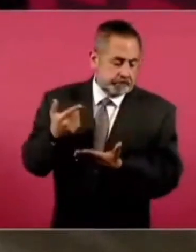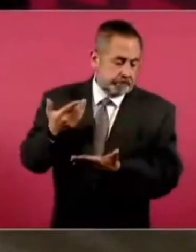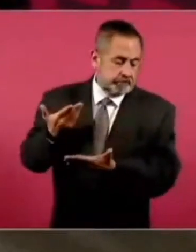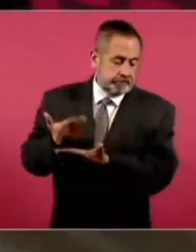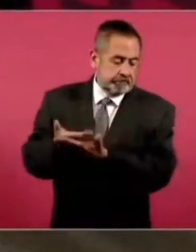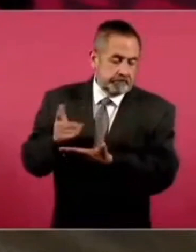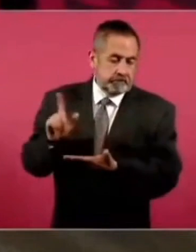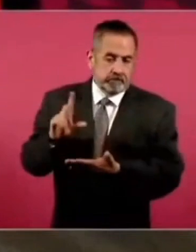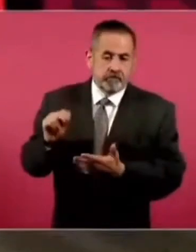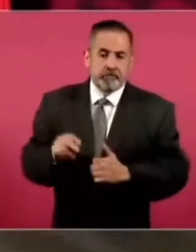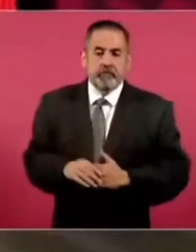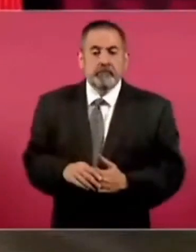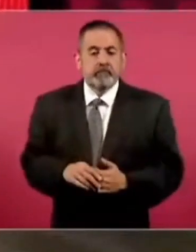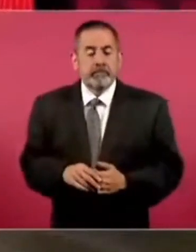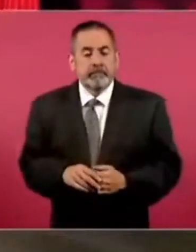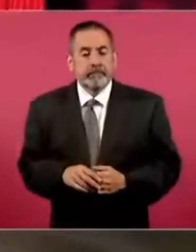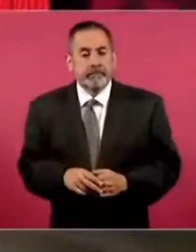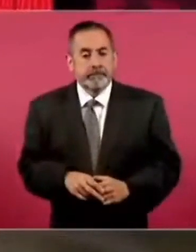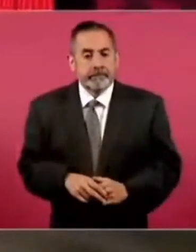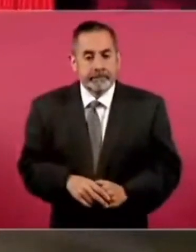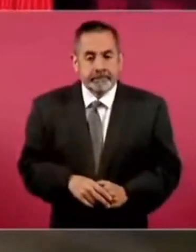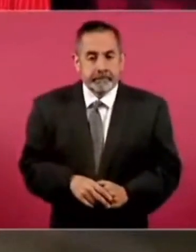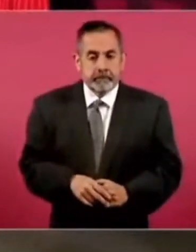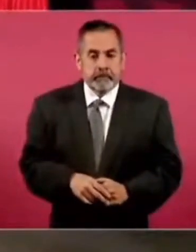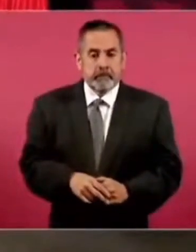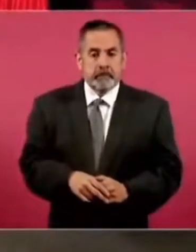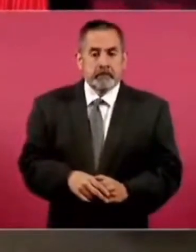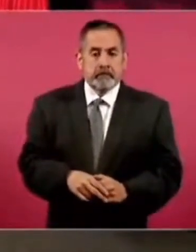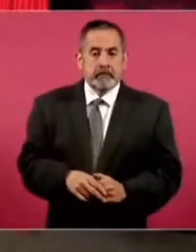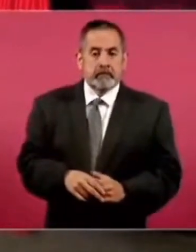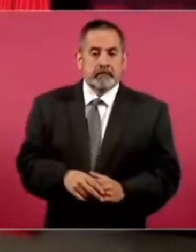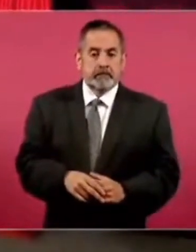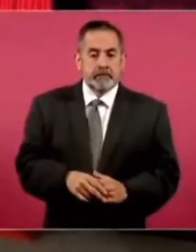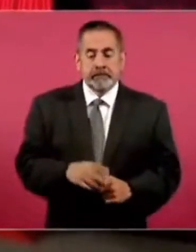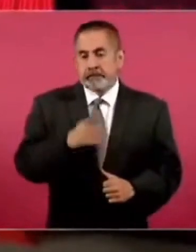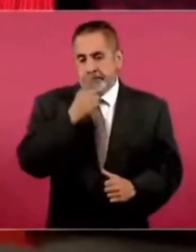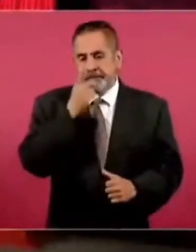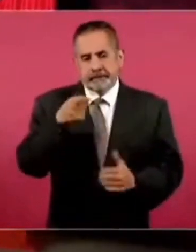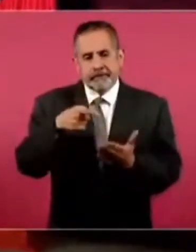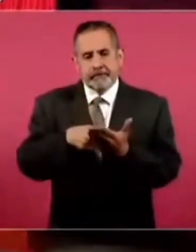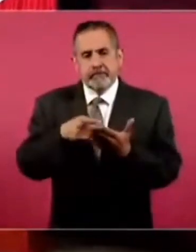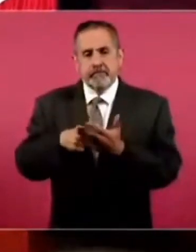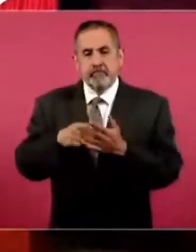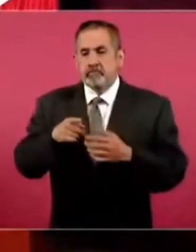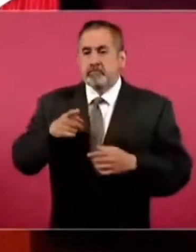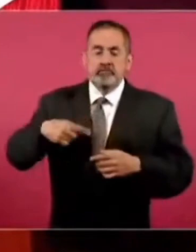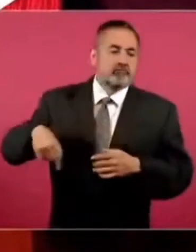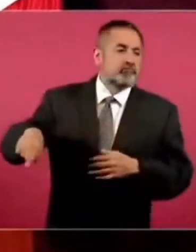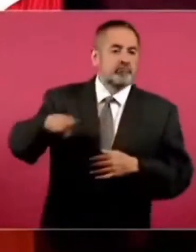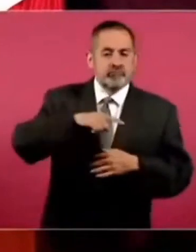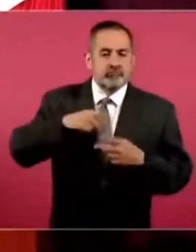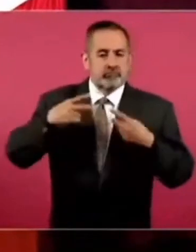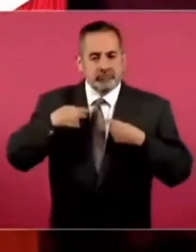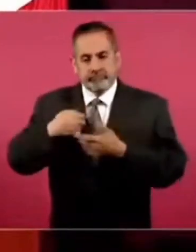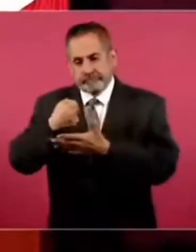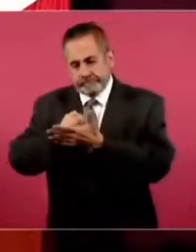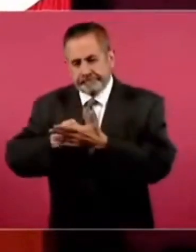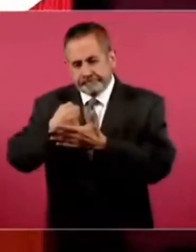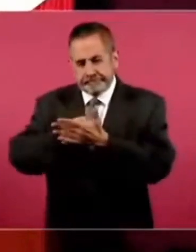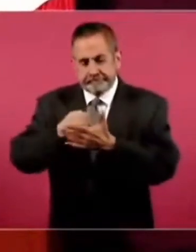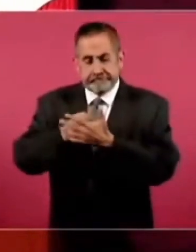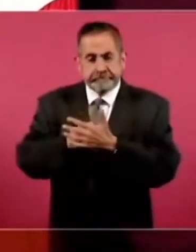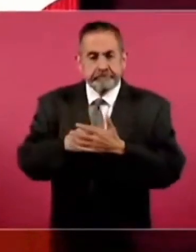Se decía. Que. Los hombres. De. La reforma. Y los que lucharon. Contra la intervención.